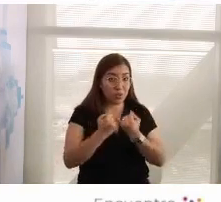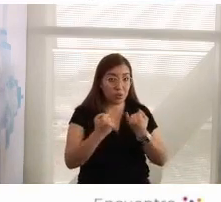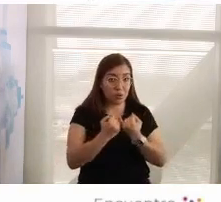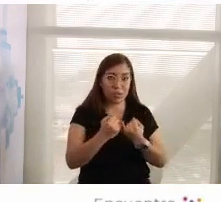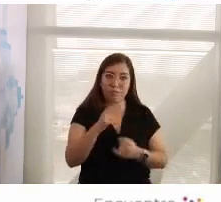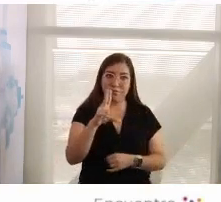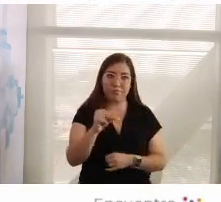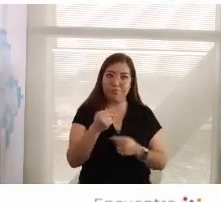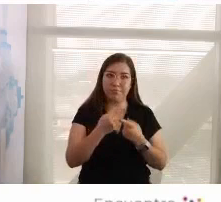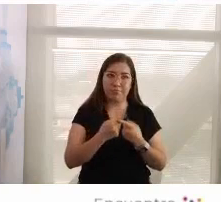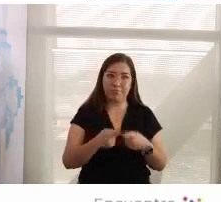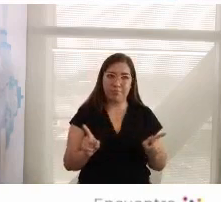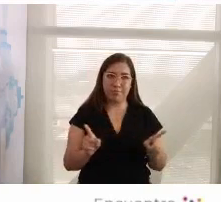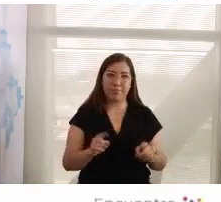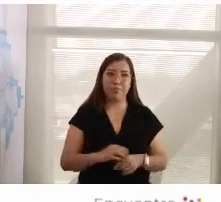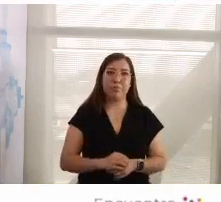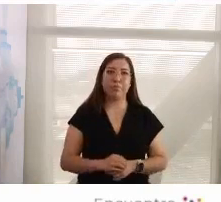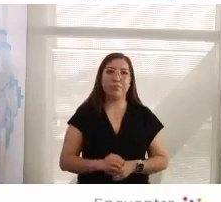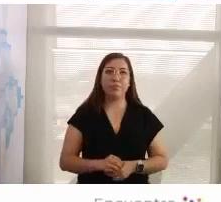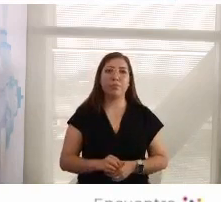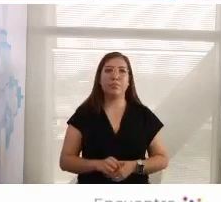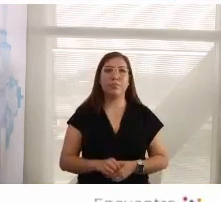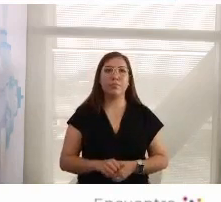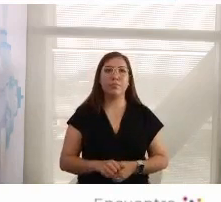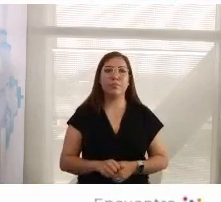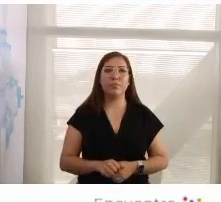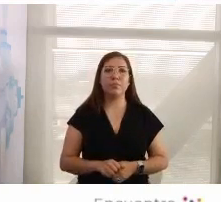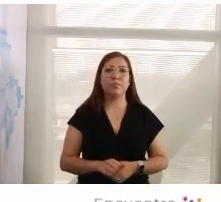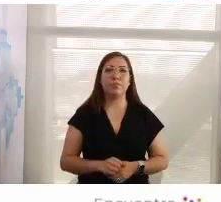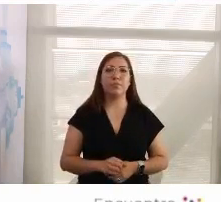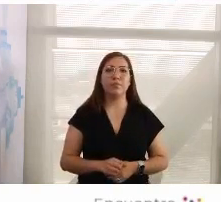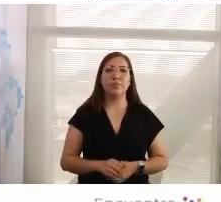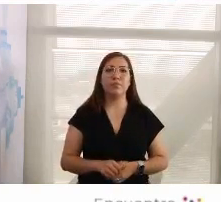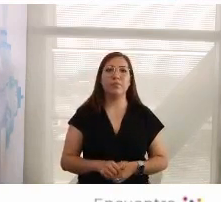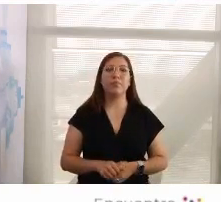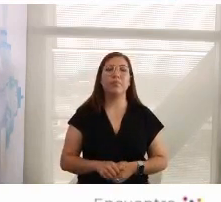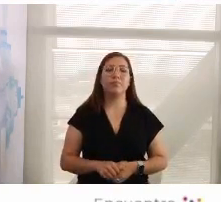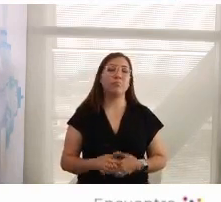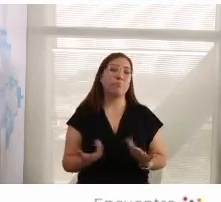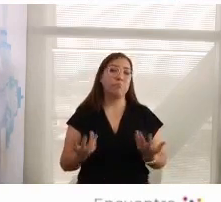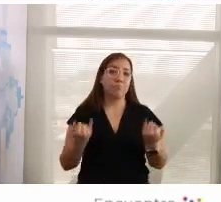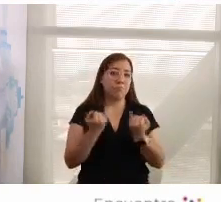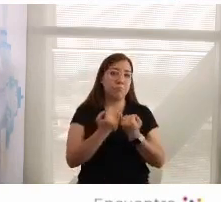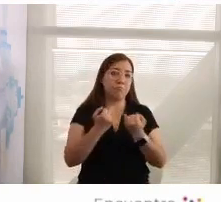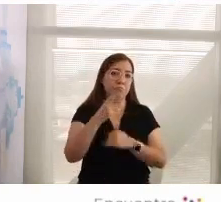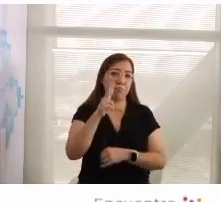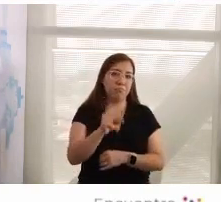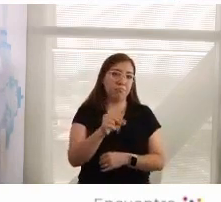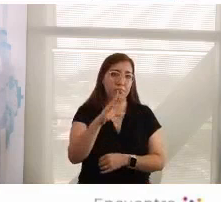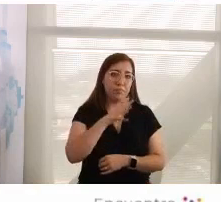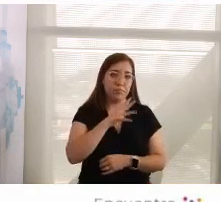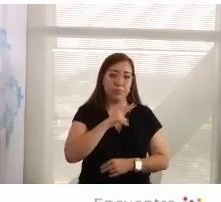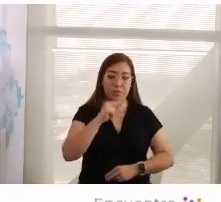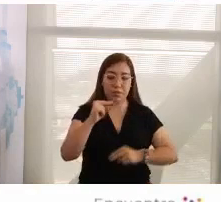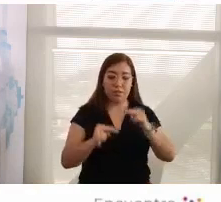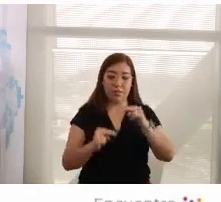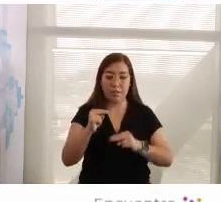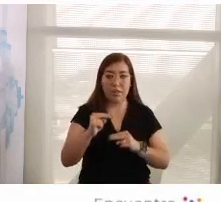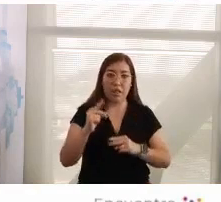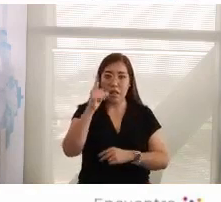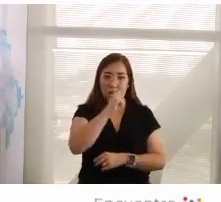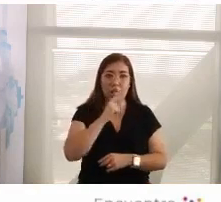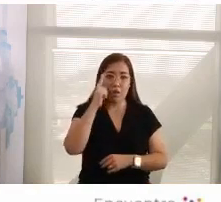mensaje que lo han manejado muy bien nuestros gobiernos, ¿no? Nuestros gobiernos tienen multilinguajes,